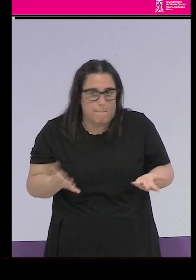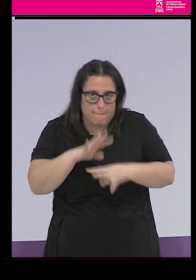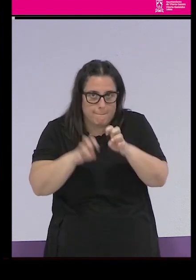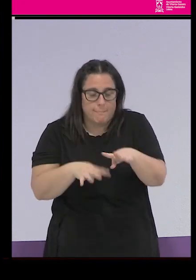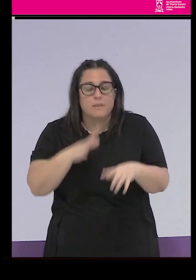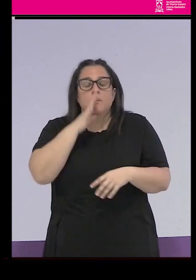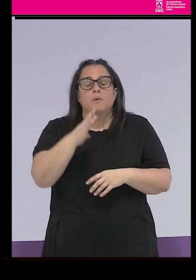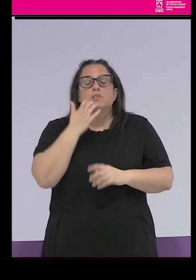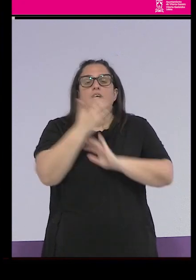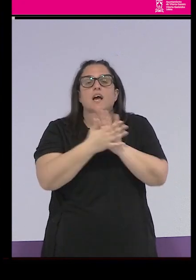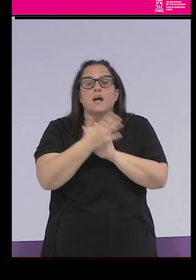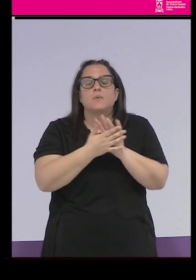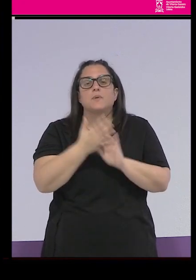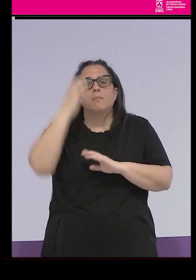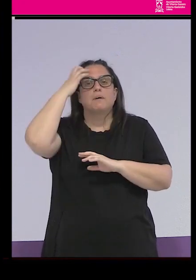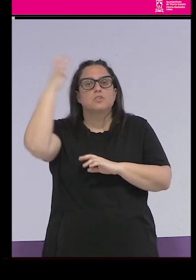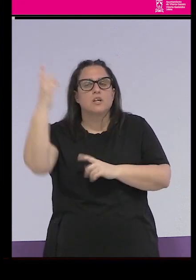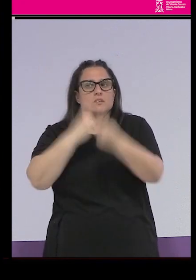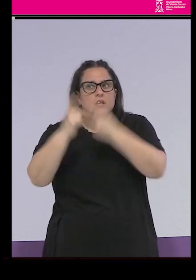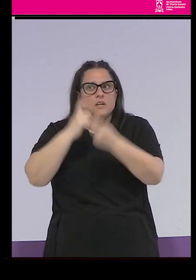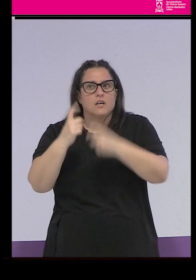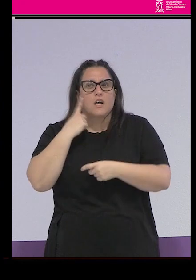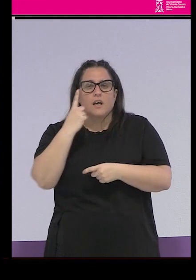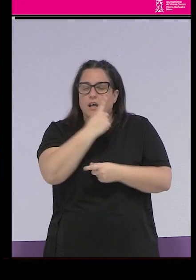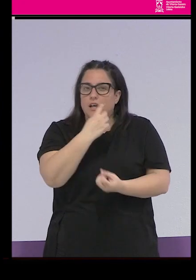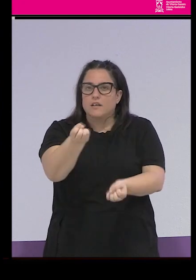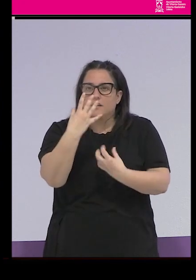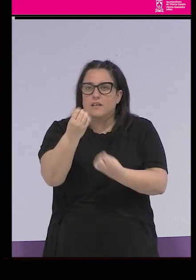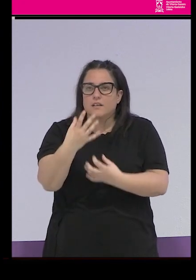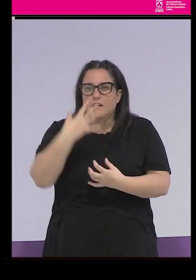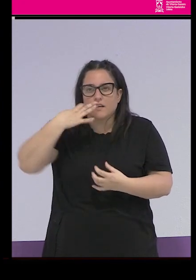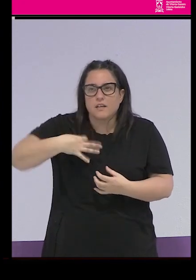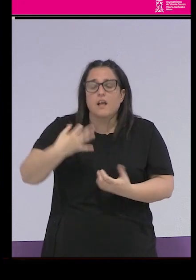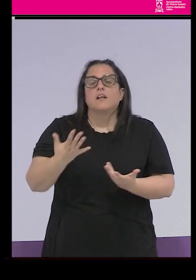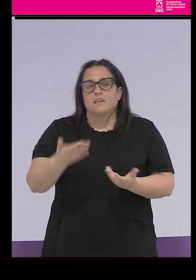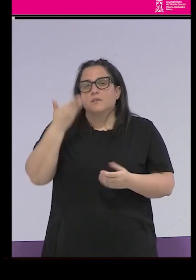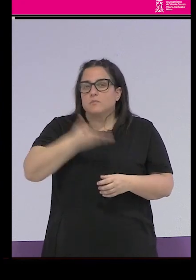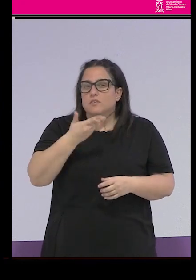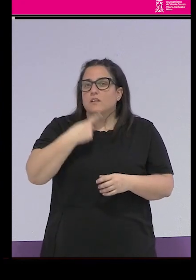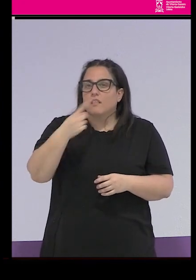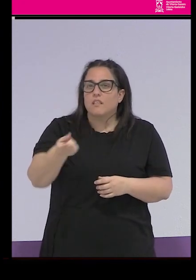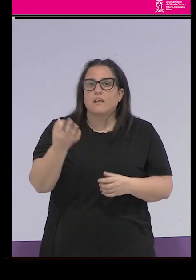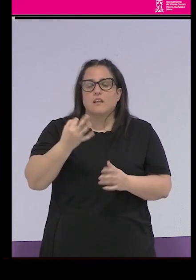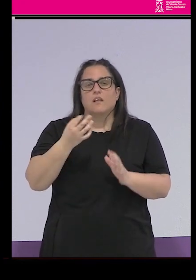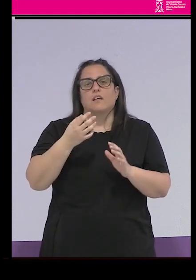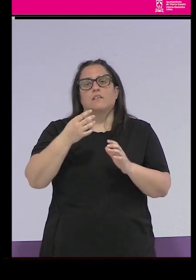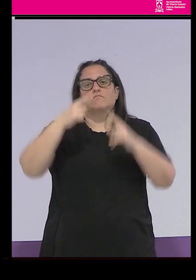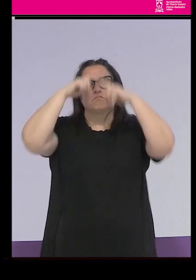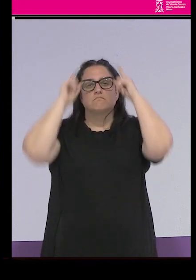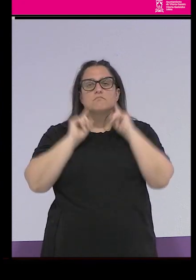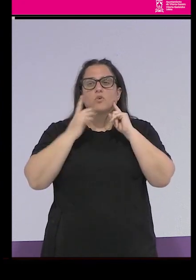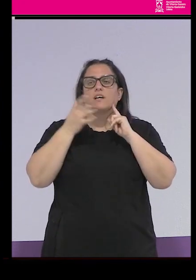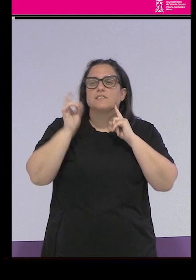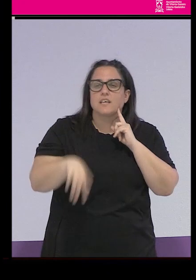Patronato y a la hora de buscar fuentes y testimonios es muy importante insistir en eso en nombrar las órdenes religiosas hablar de reformatorios